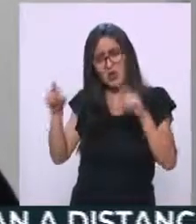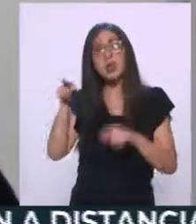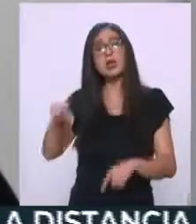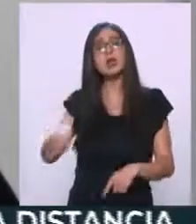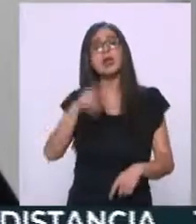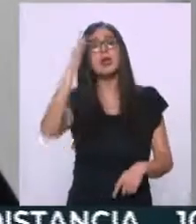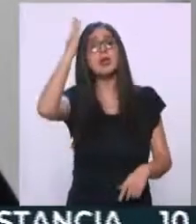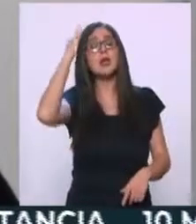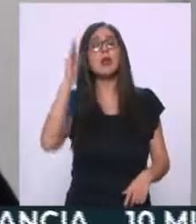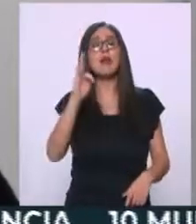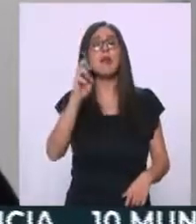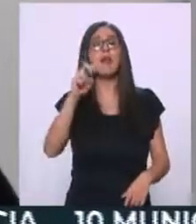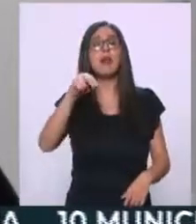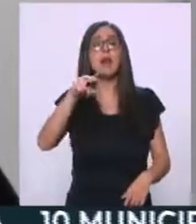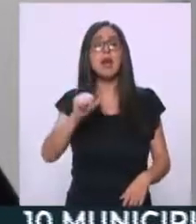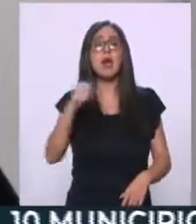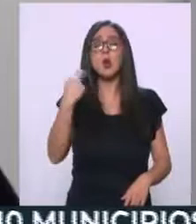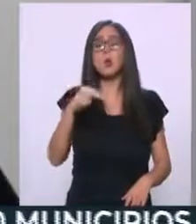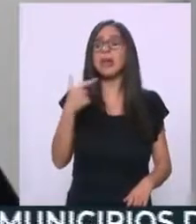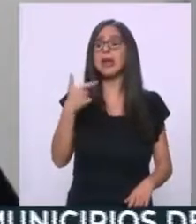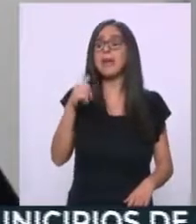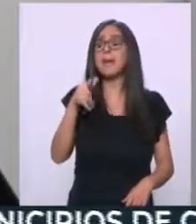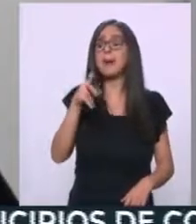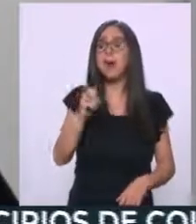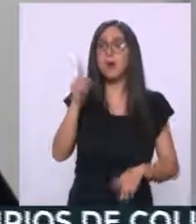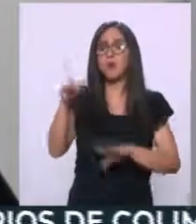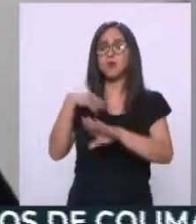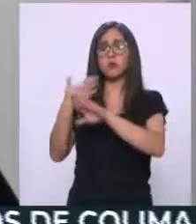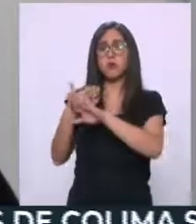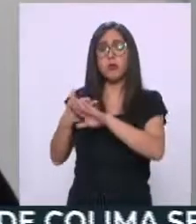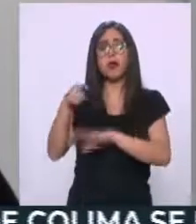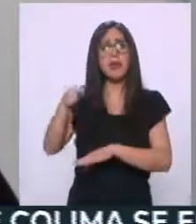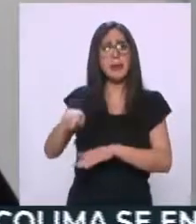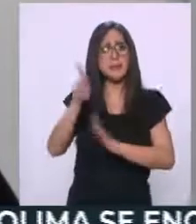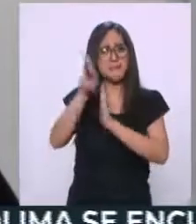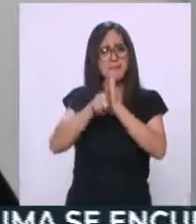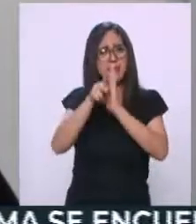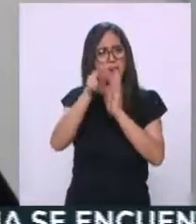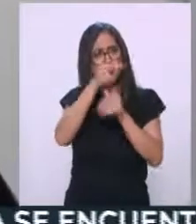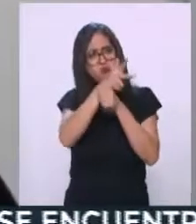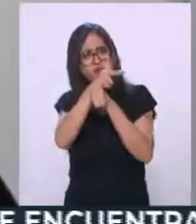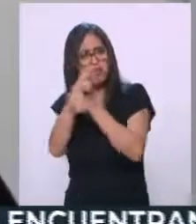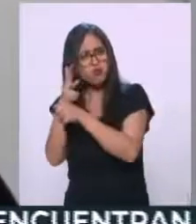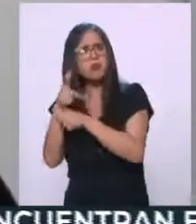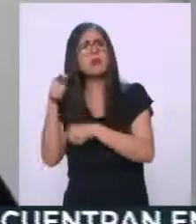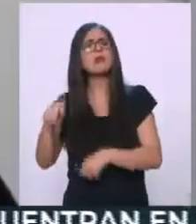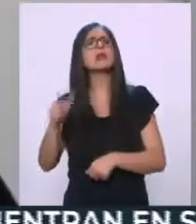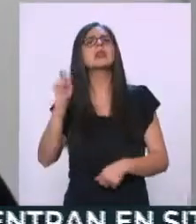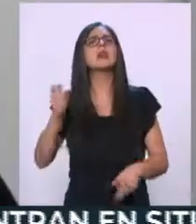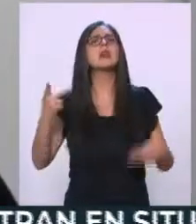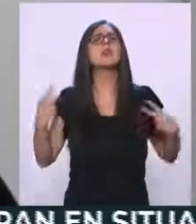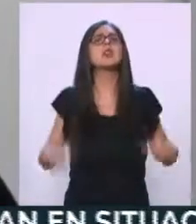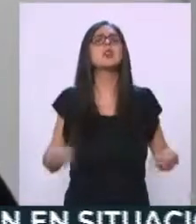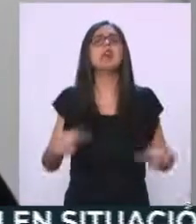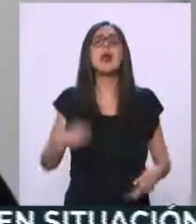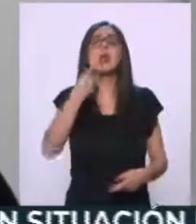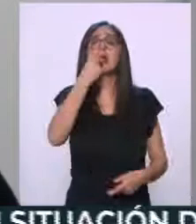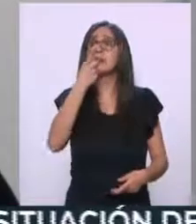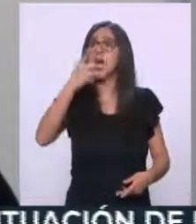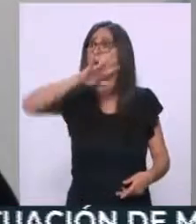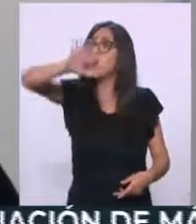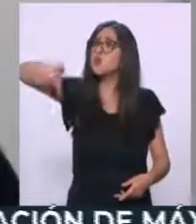Frena, Gilberto Lozano. Y en un video muy alterado, esta persona, pues este casi, casi ahí dice, se busca vivo o muerto.